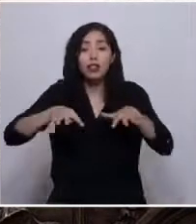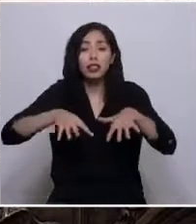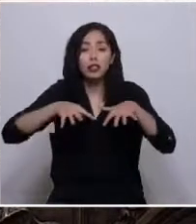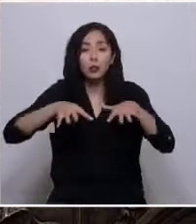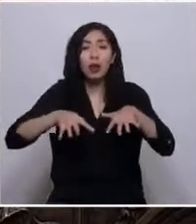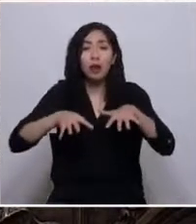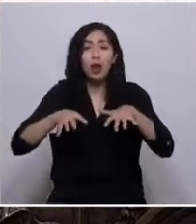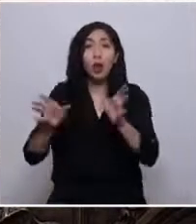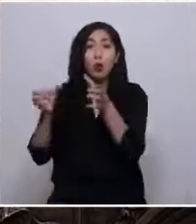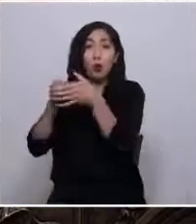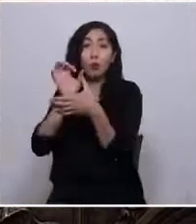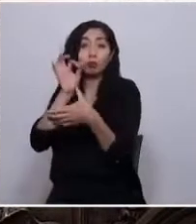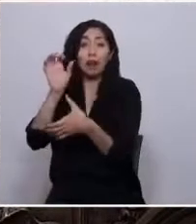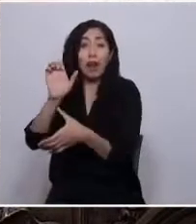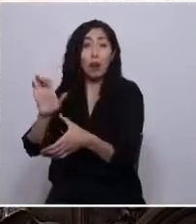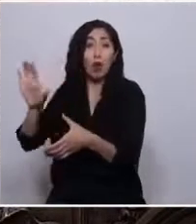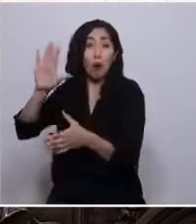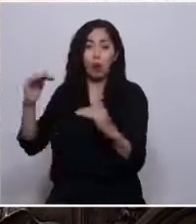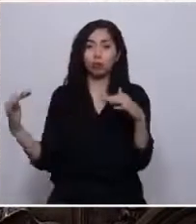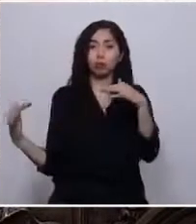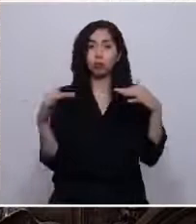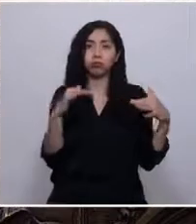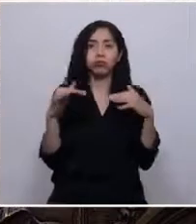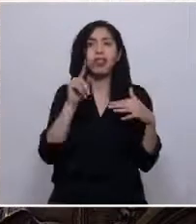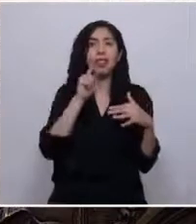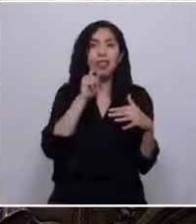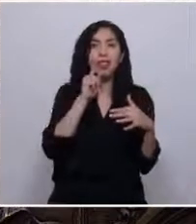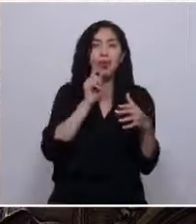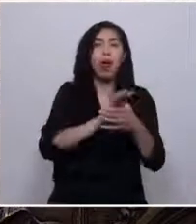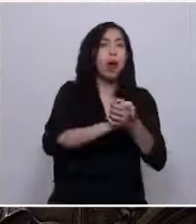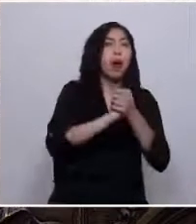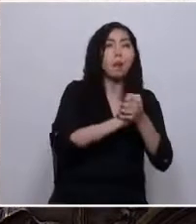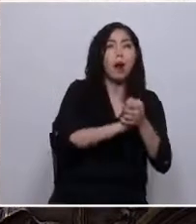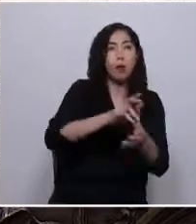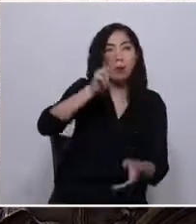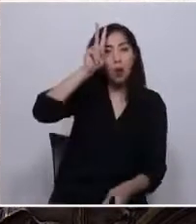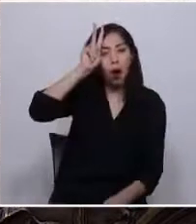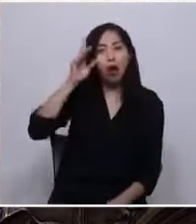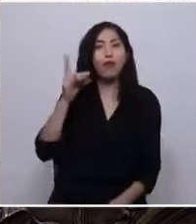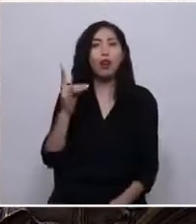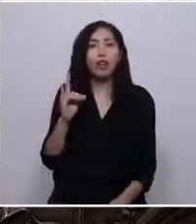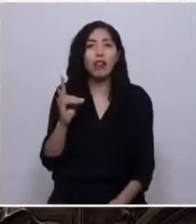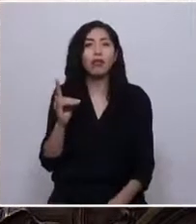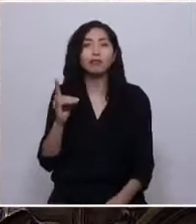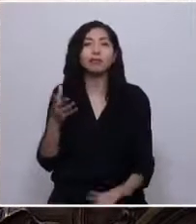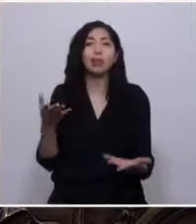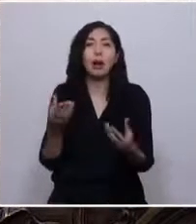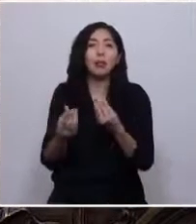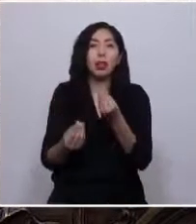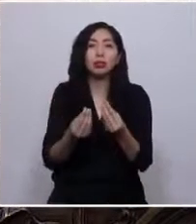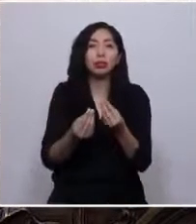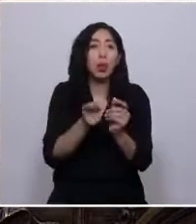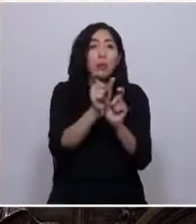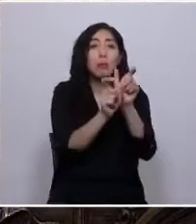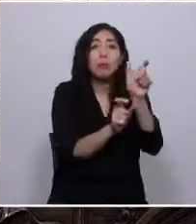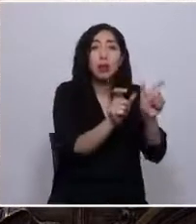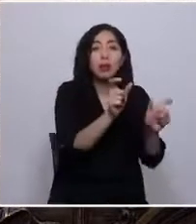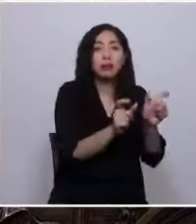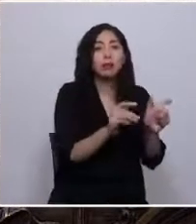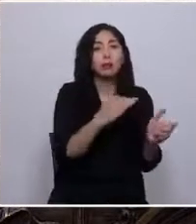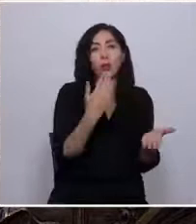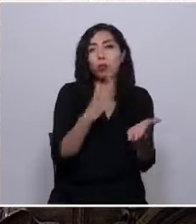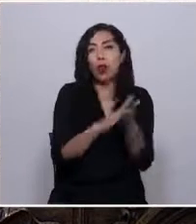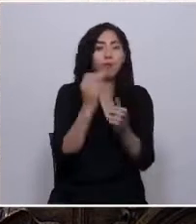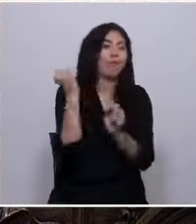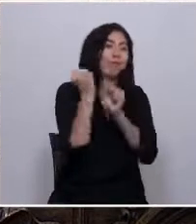condujeron a una guerra con nuestros hermanos peruanos y bolivianos que terminó con el despojo y la matanza de gente común, con un costo especialmente